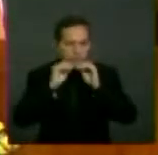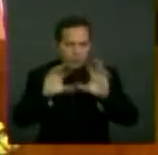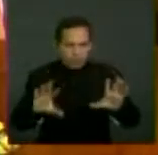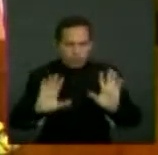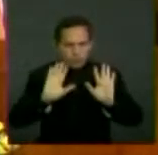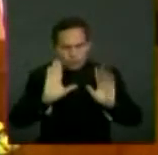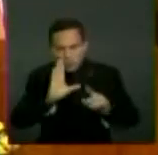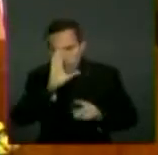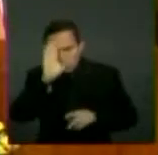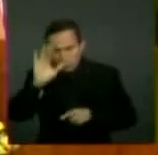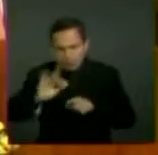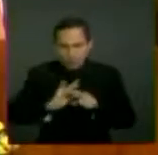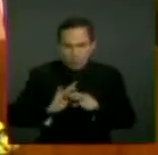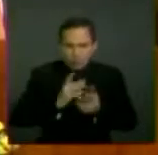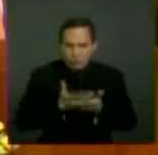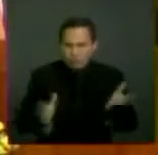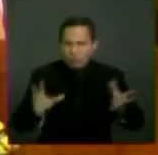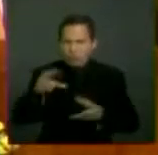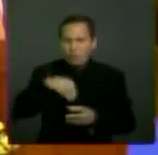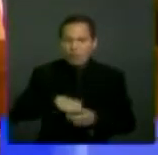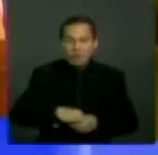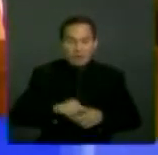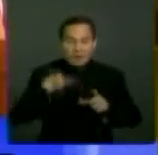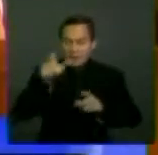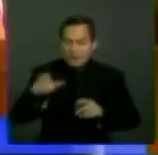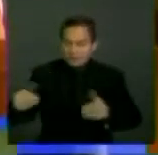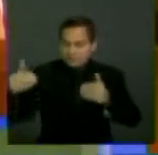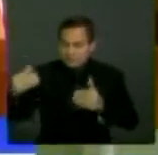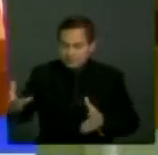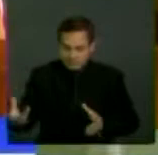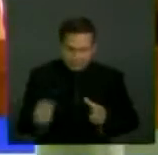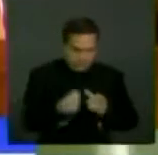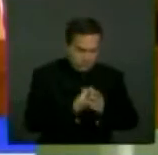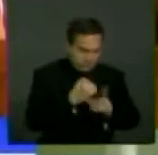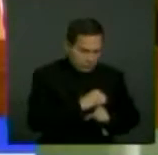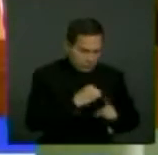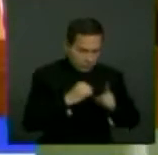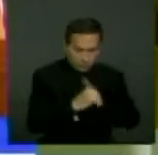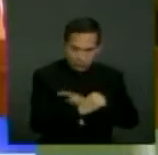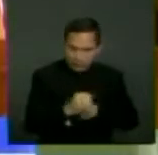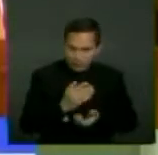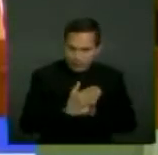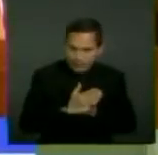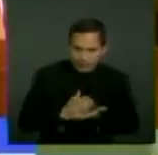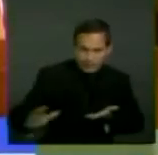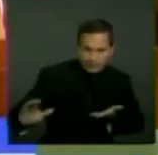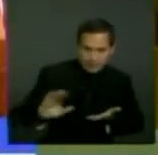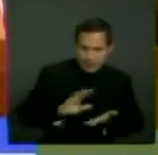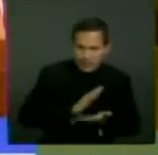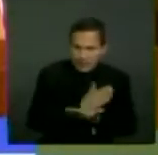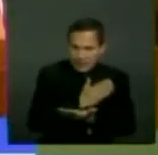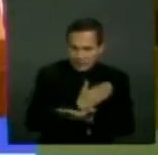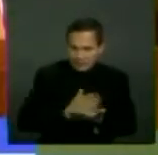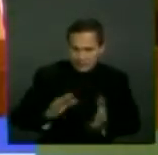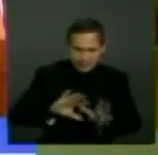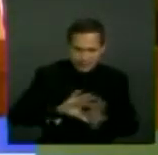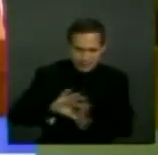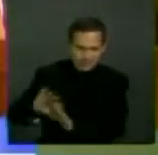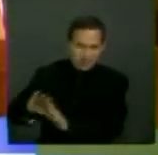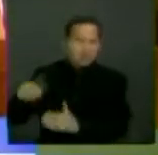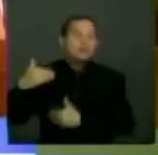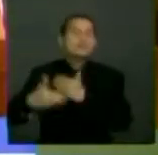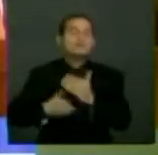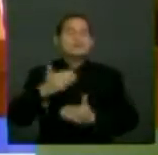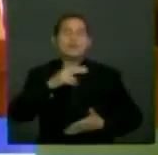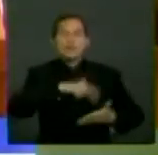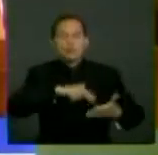orientadas a la exclusión de la vida en sociedad de las personas con discapacidad y a su medicalización. Con la ratificación de la convención, todo